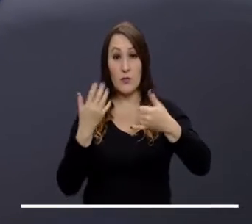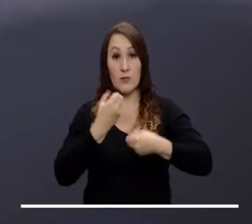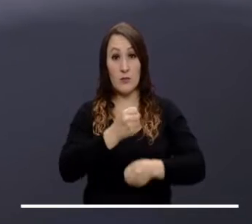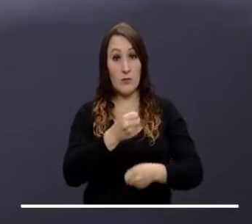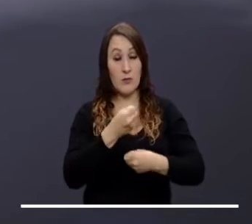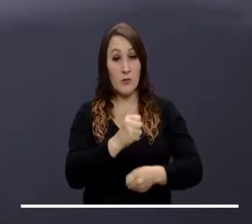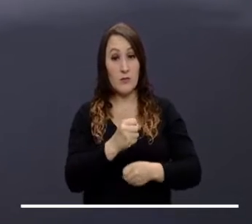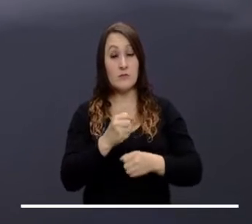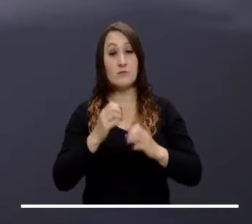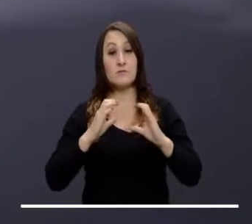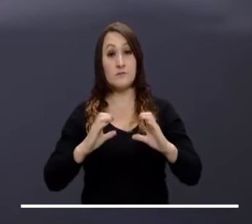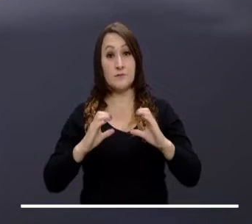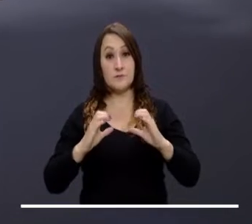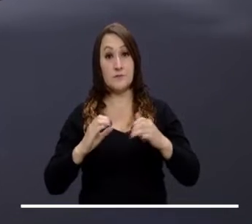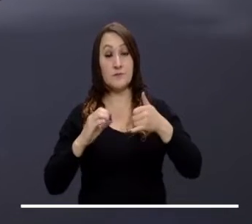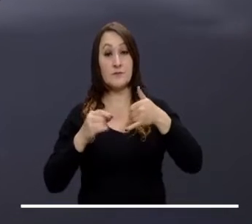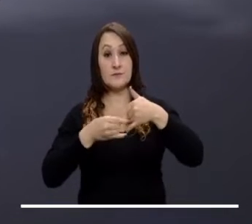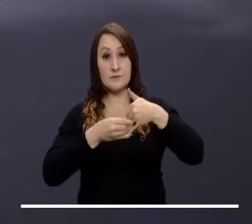Guainía.